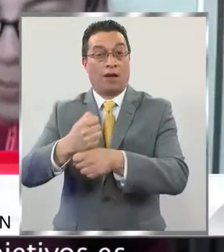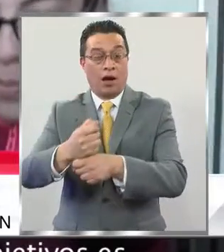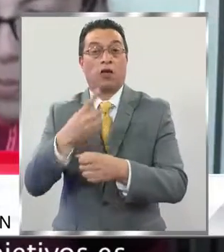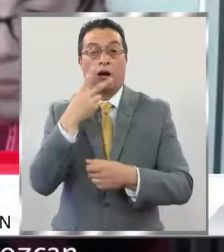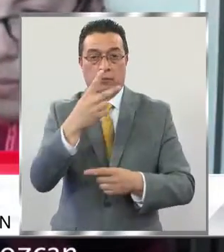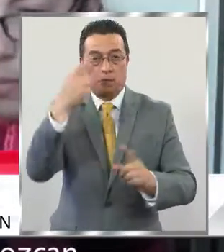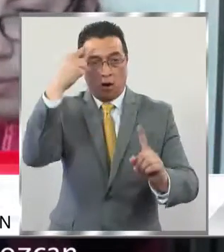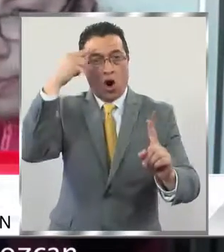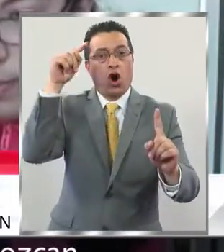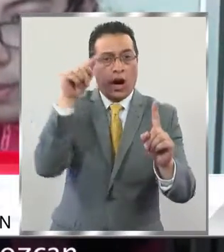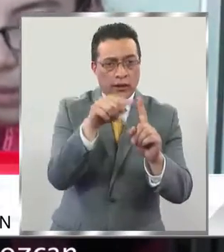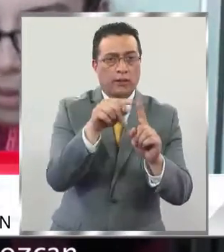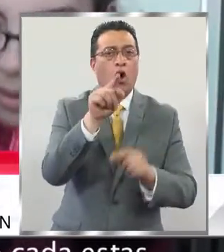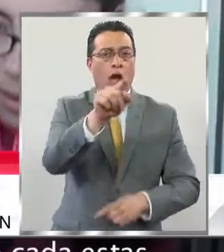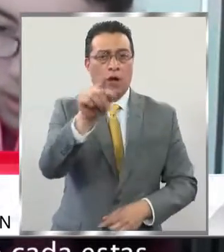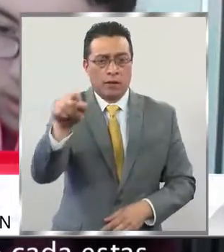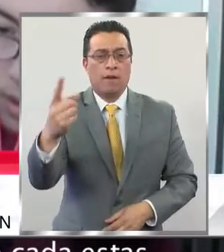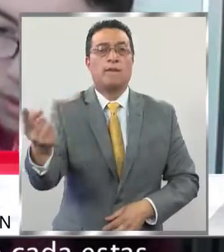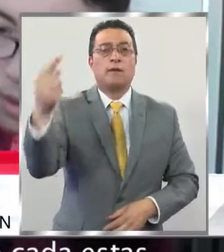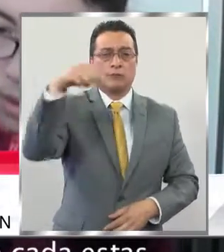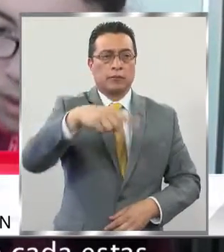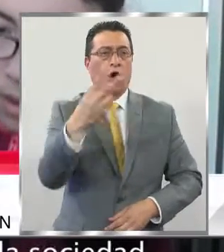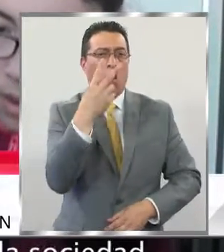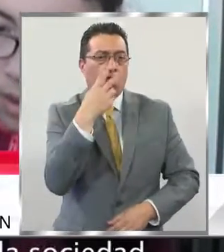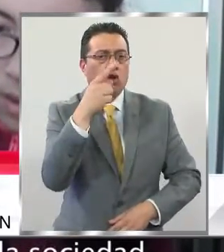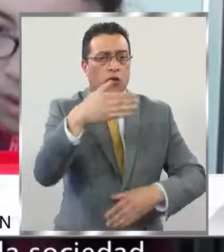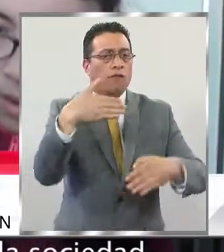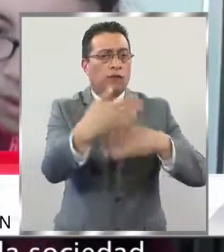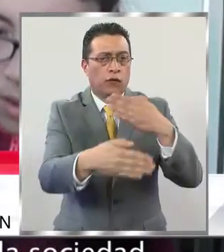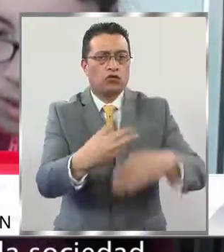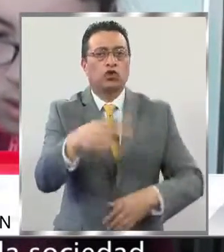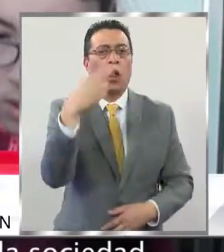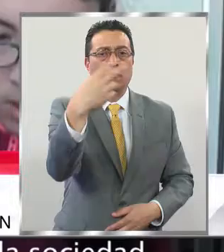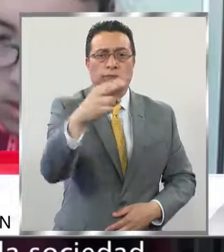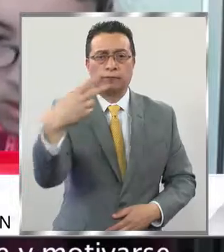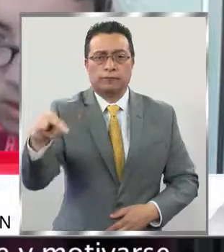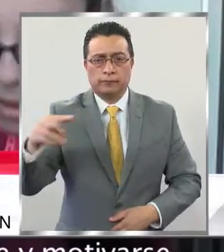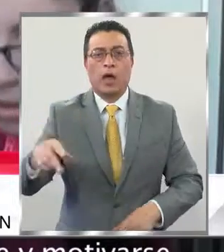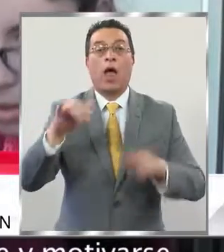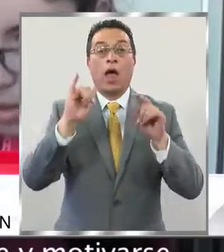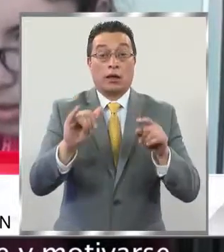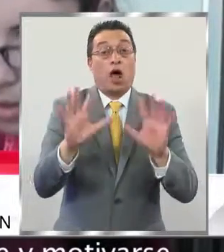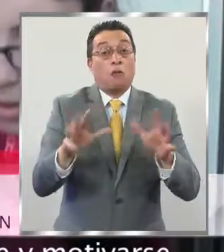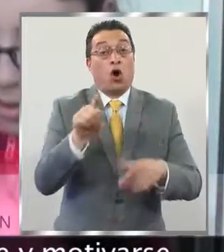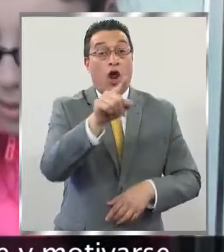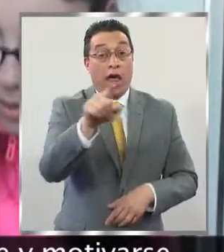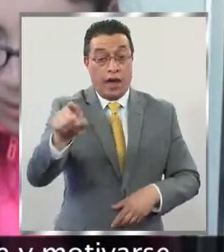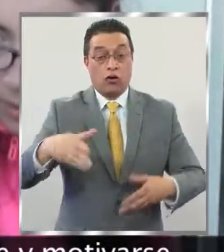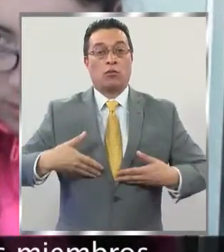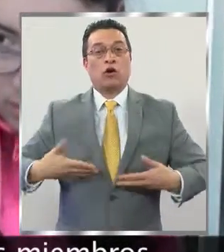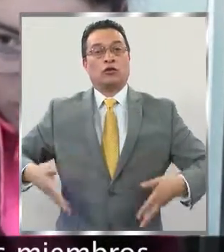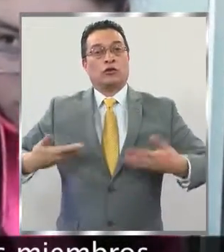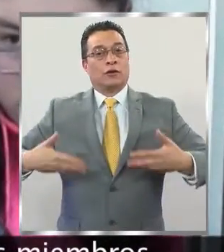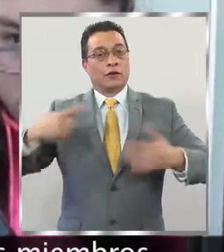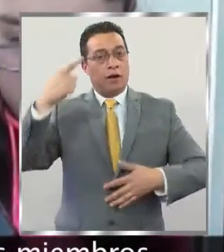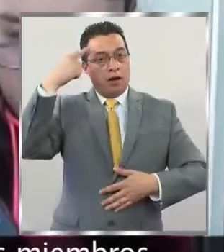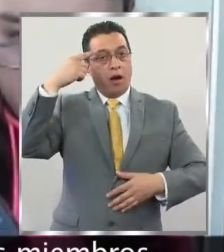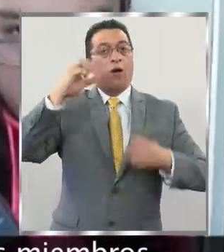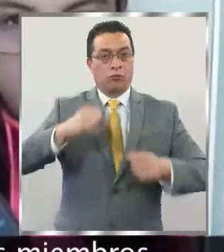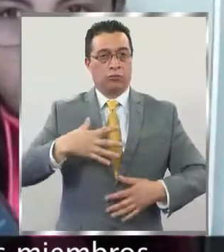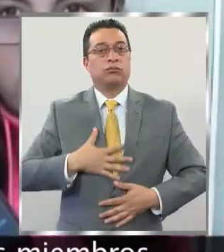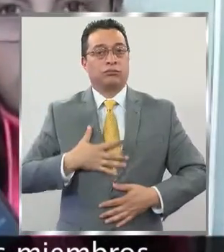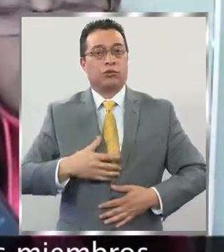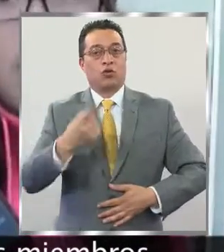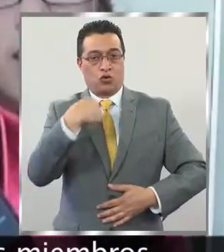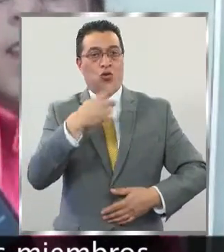uno de estos objetivos es que ellos vengan, conozcan cuáles son las funciones de cada persona que trabaja en la sociedad, y a lo mejor ellos incentivarse y motivarse por querer ser